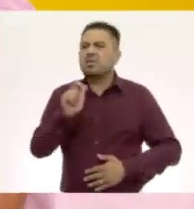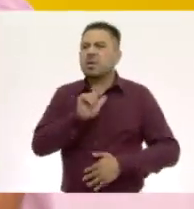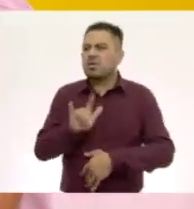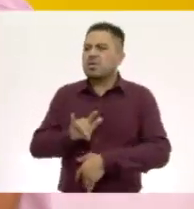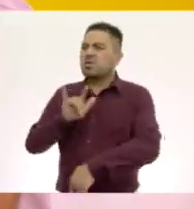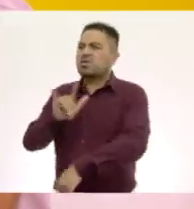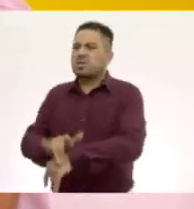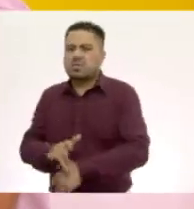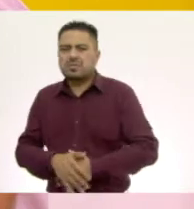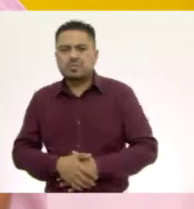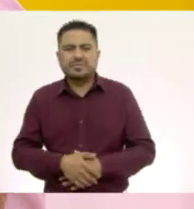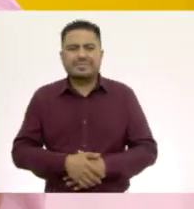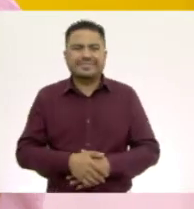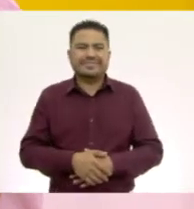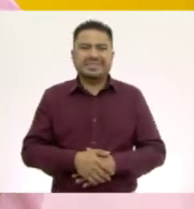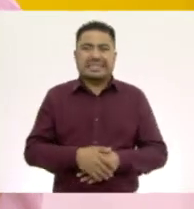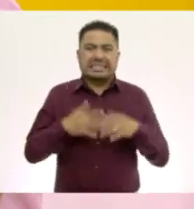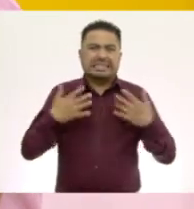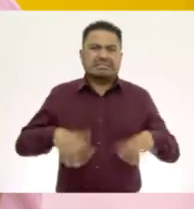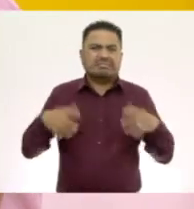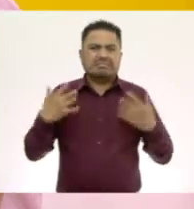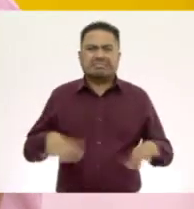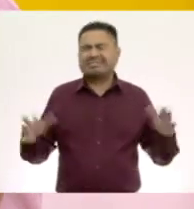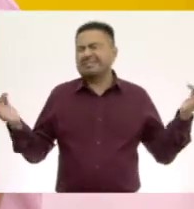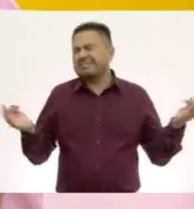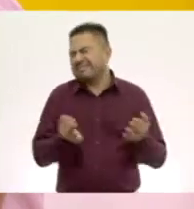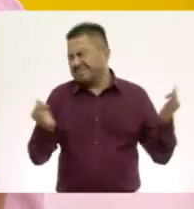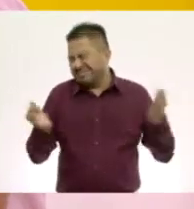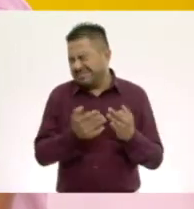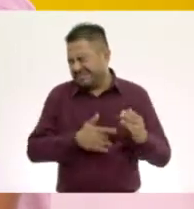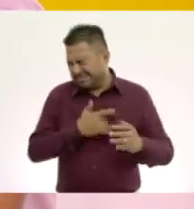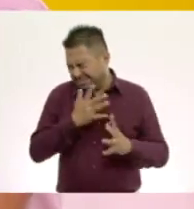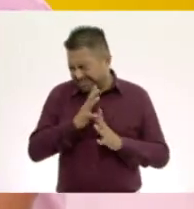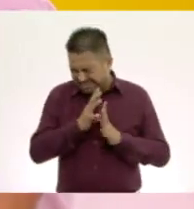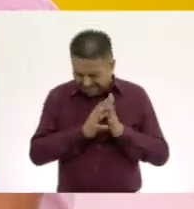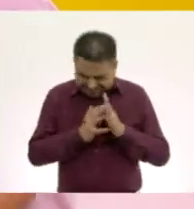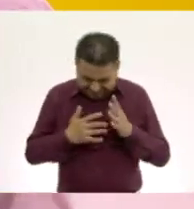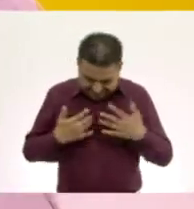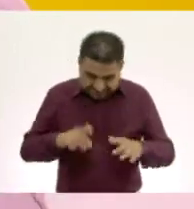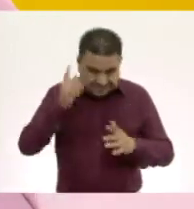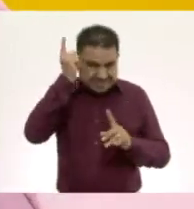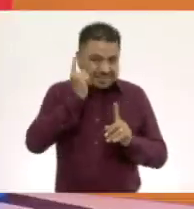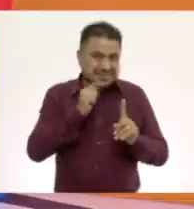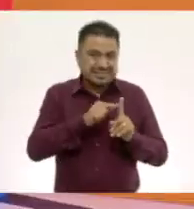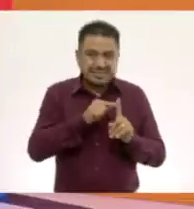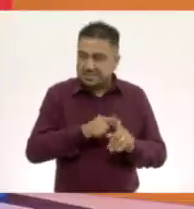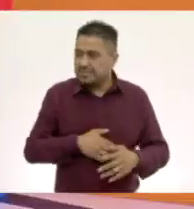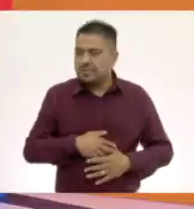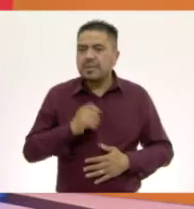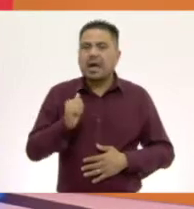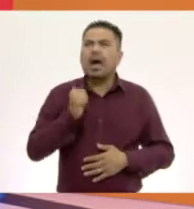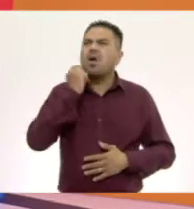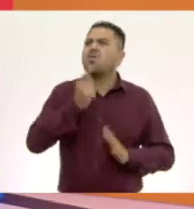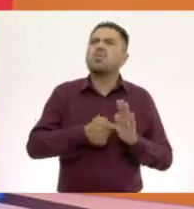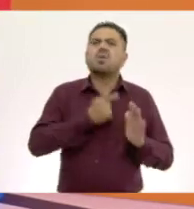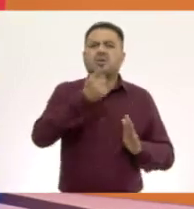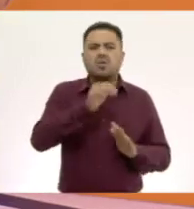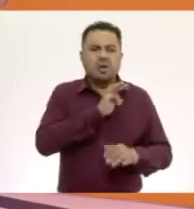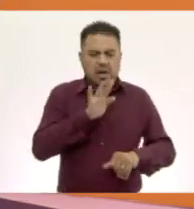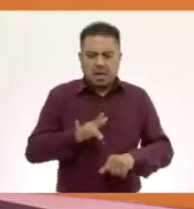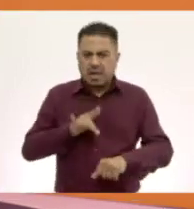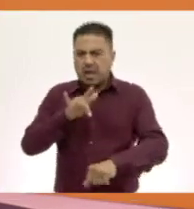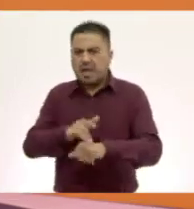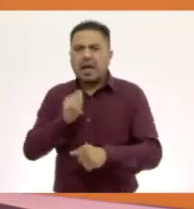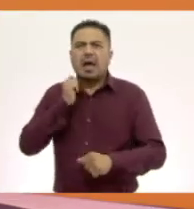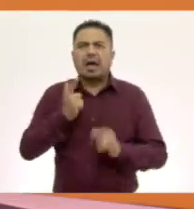toque. Está muy frío. Se me duermen los dedos. ¿Alguna vez ustedes han tocado